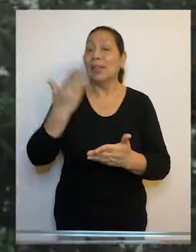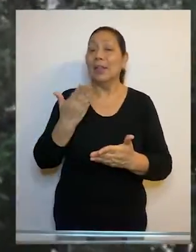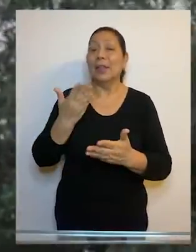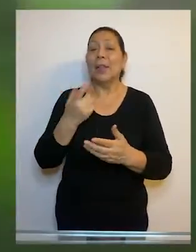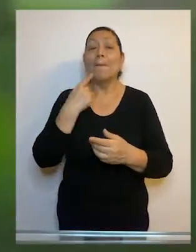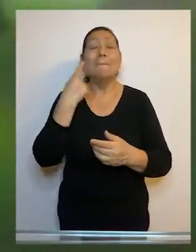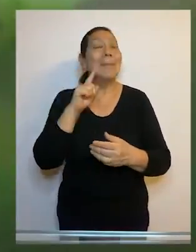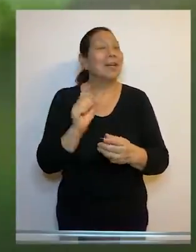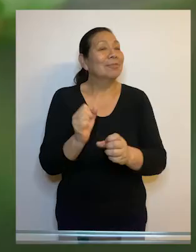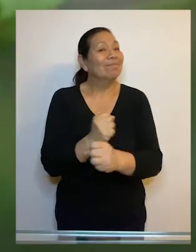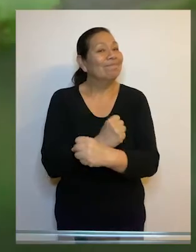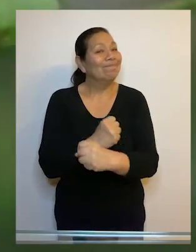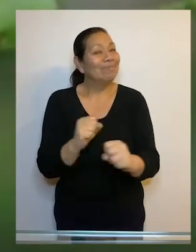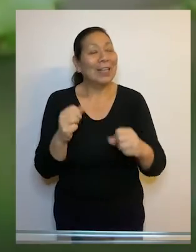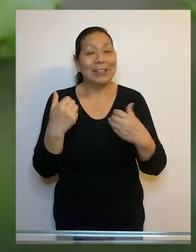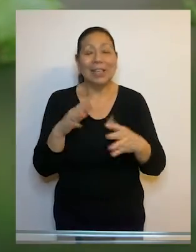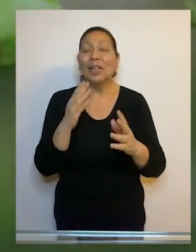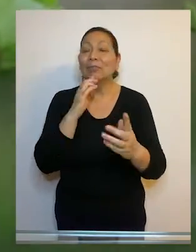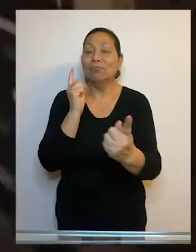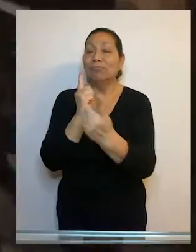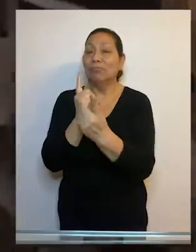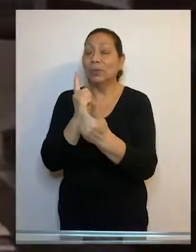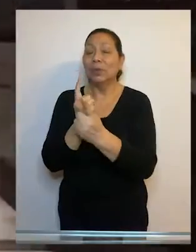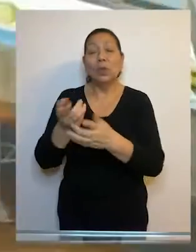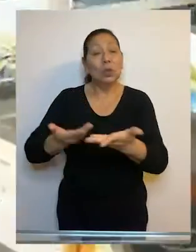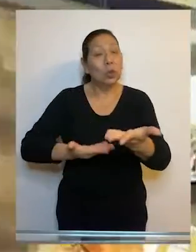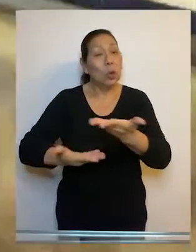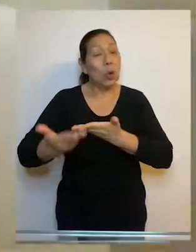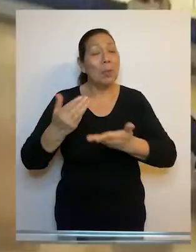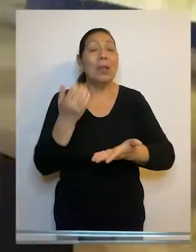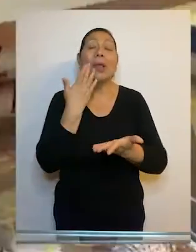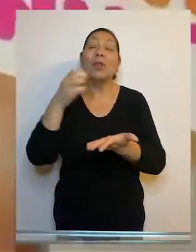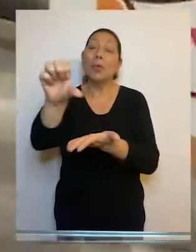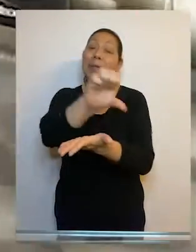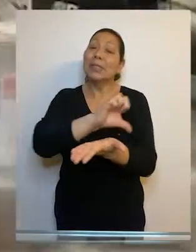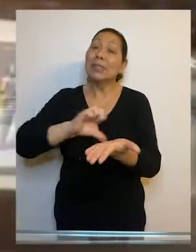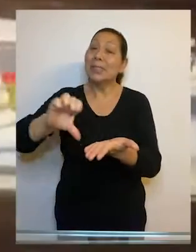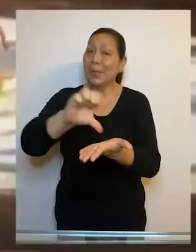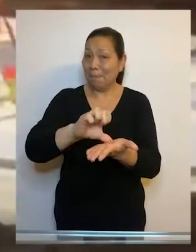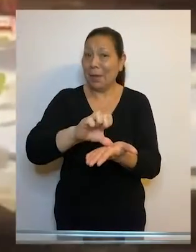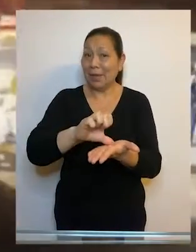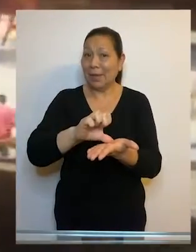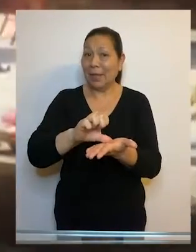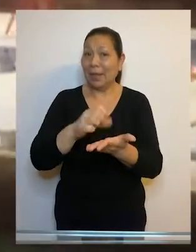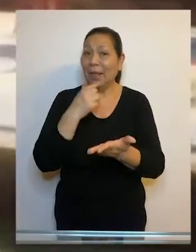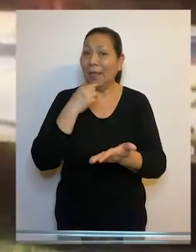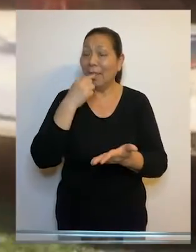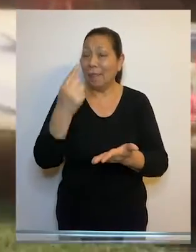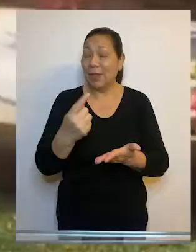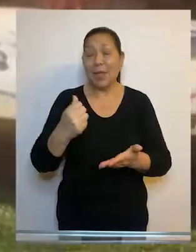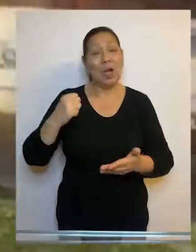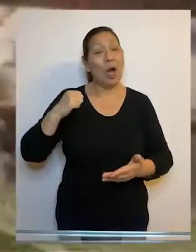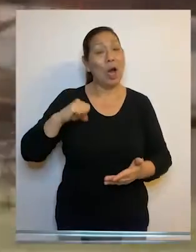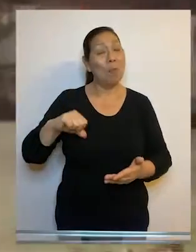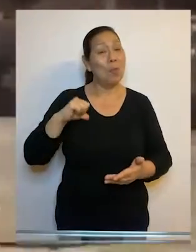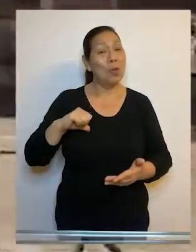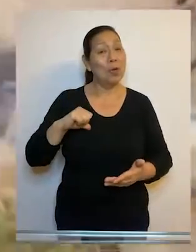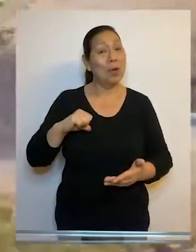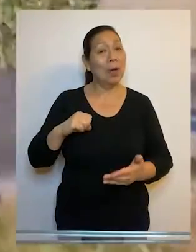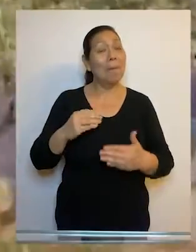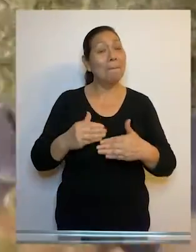esto ha devenido irreparable, debido a que ya se construyó el centro comercial sobre el parque. En consecuencia, dispuso que la